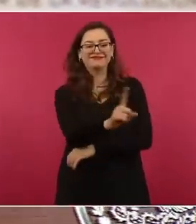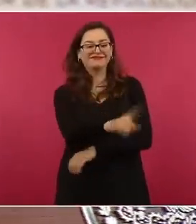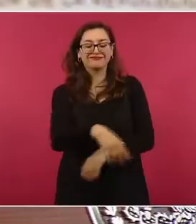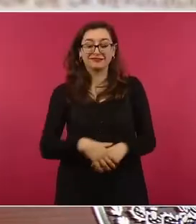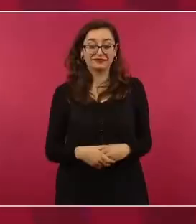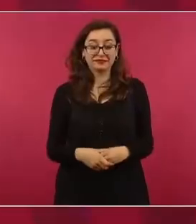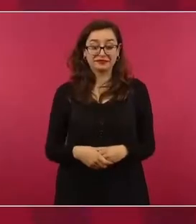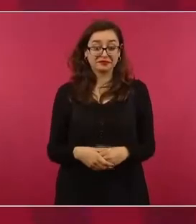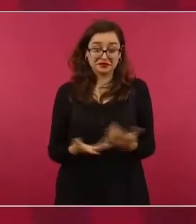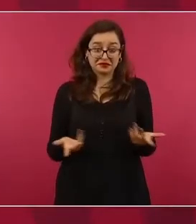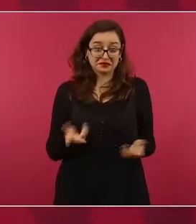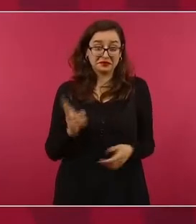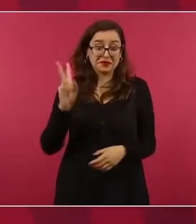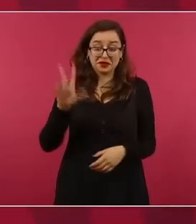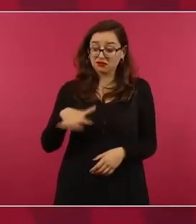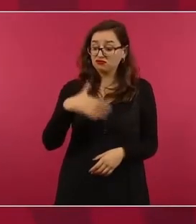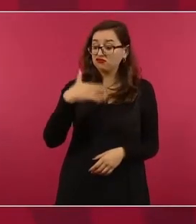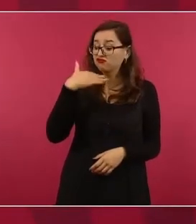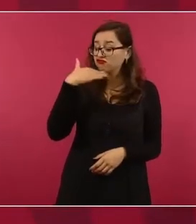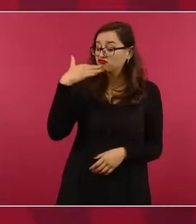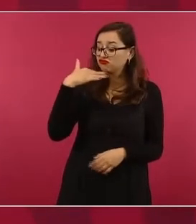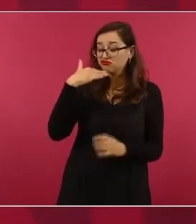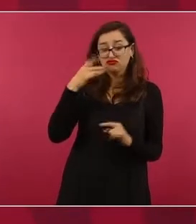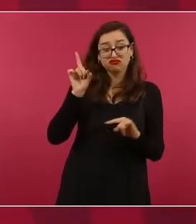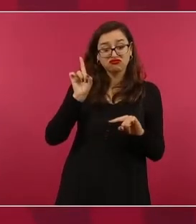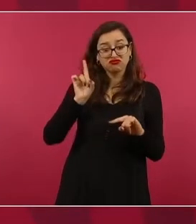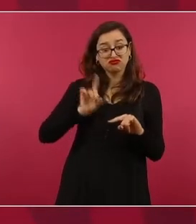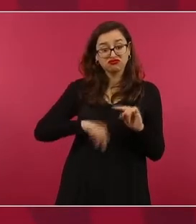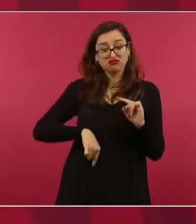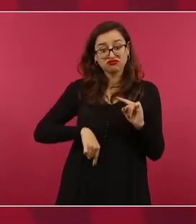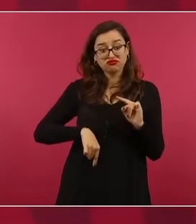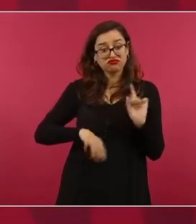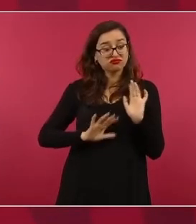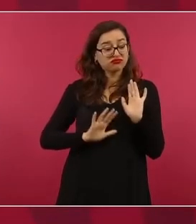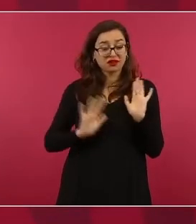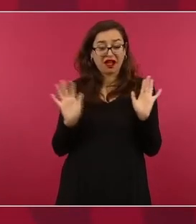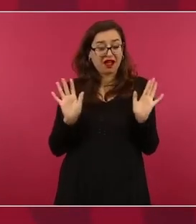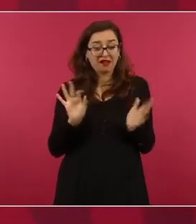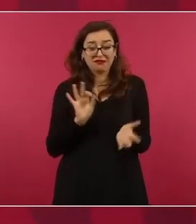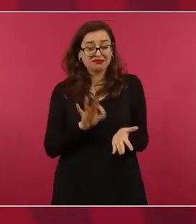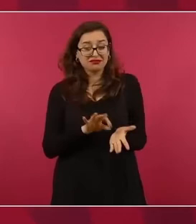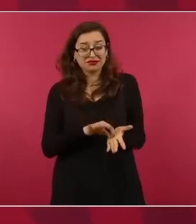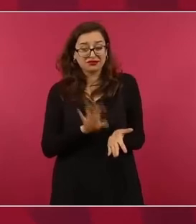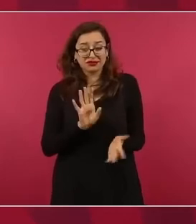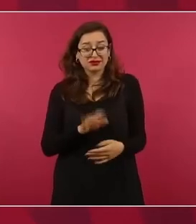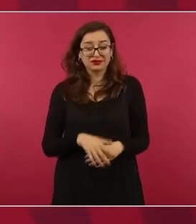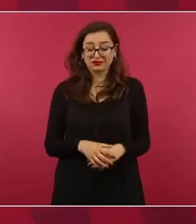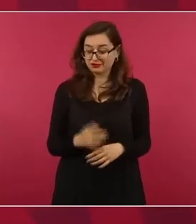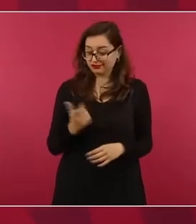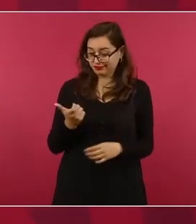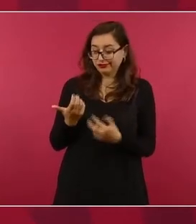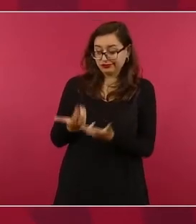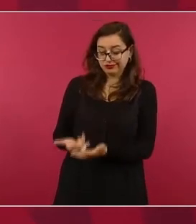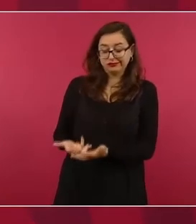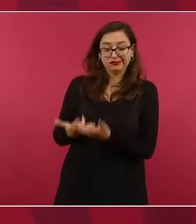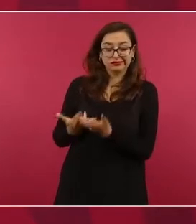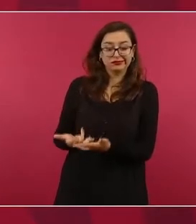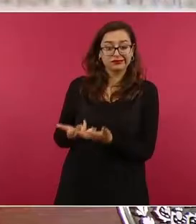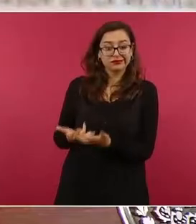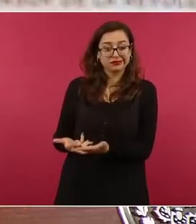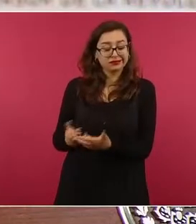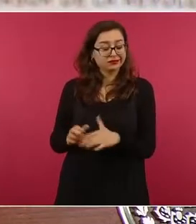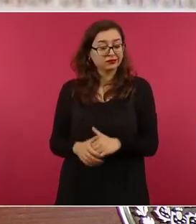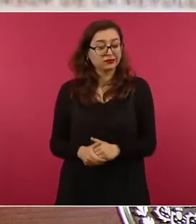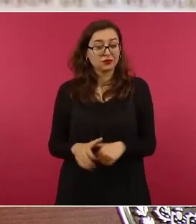es peor